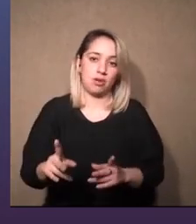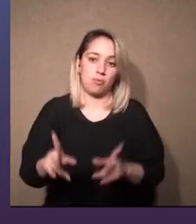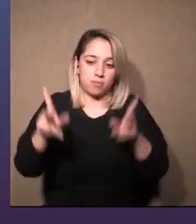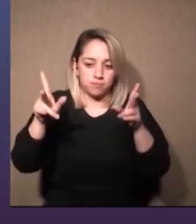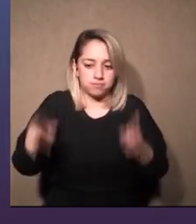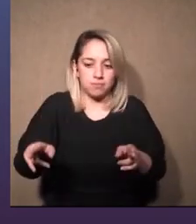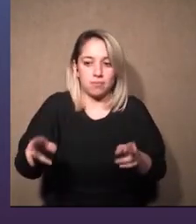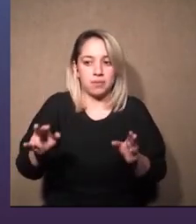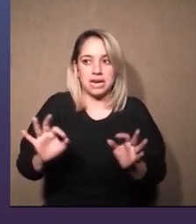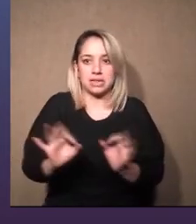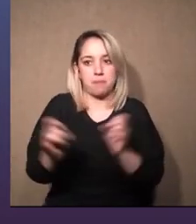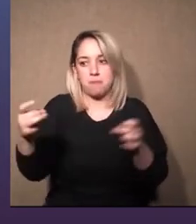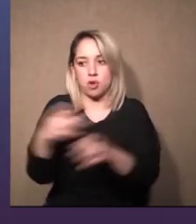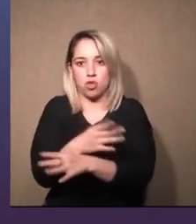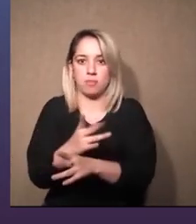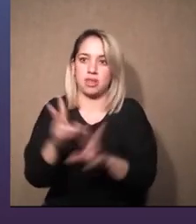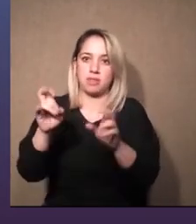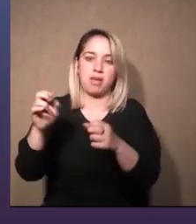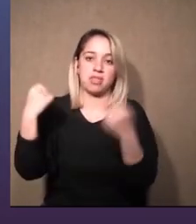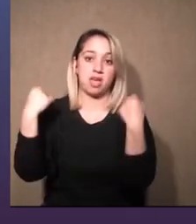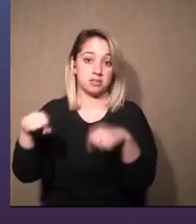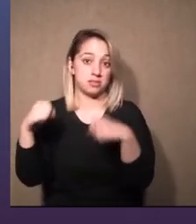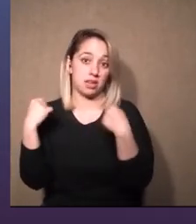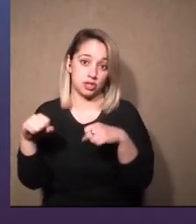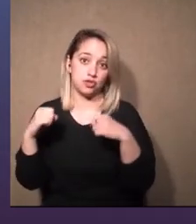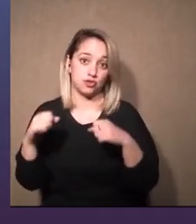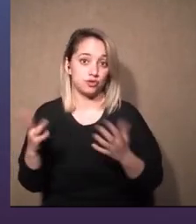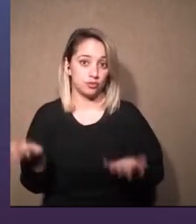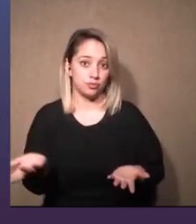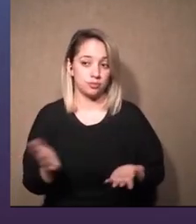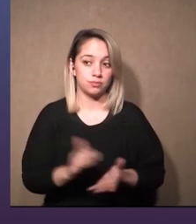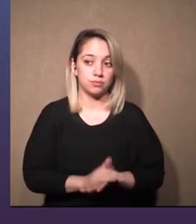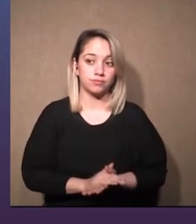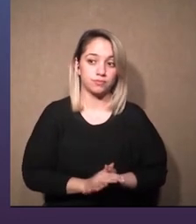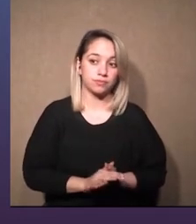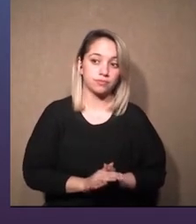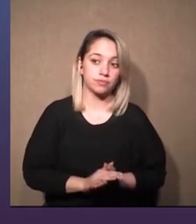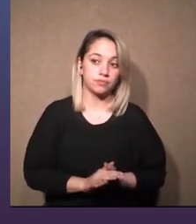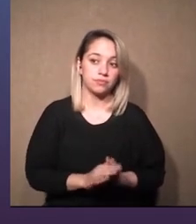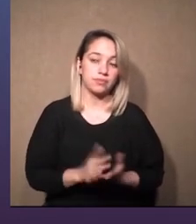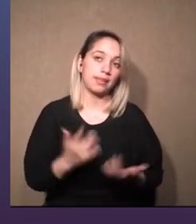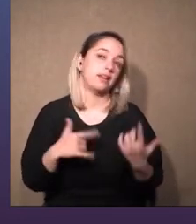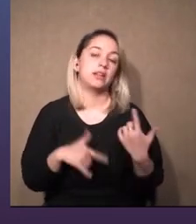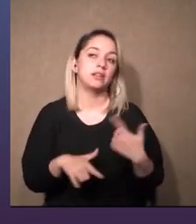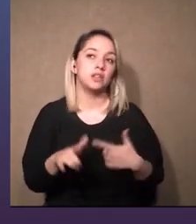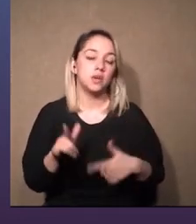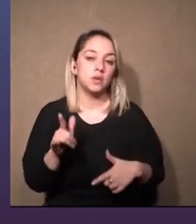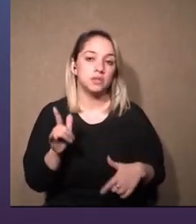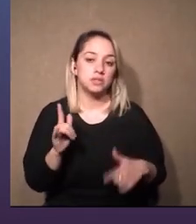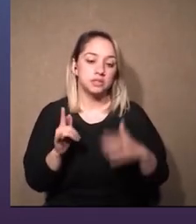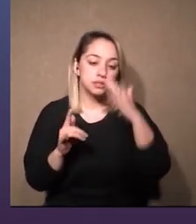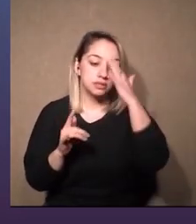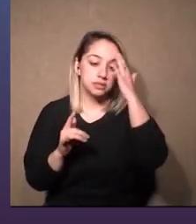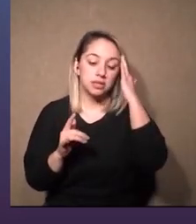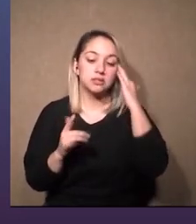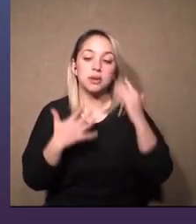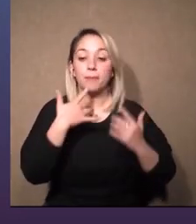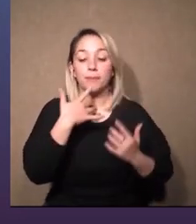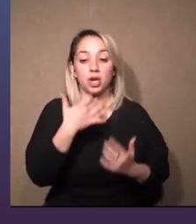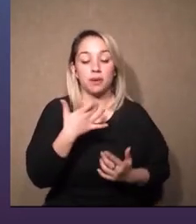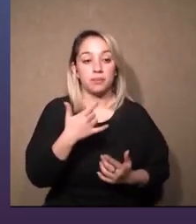para los ensayos claro entonces sí cuando cuando